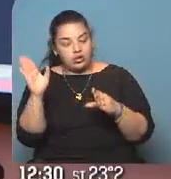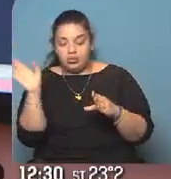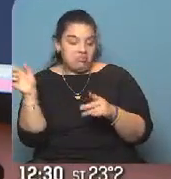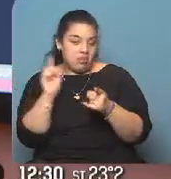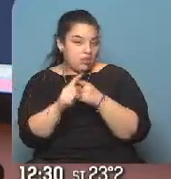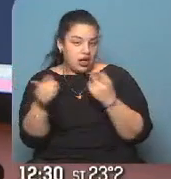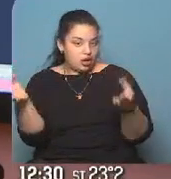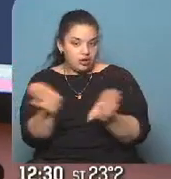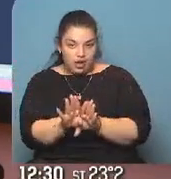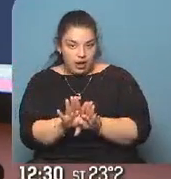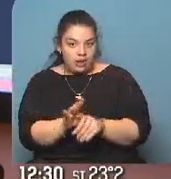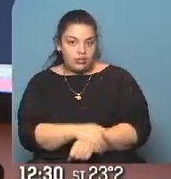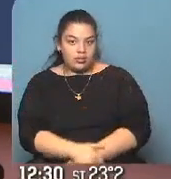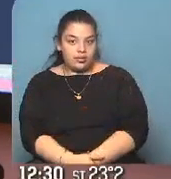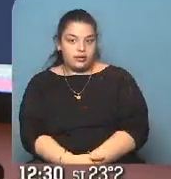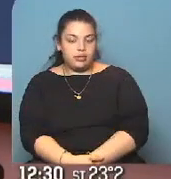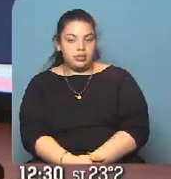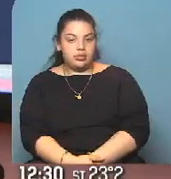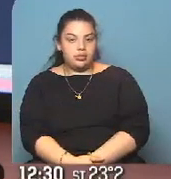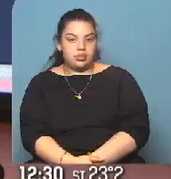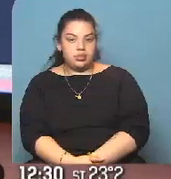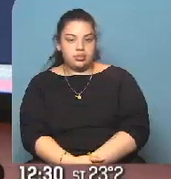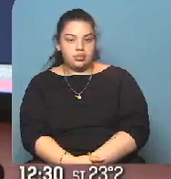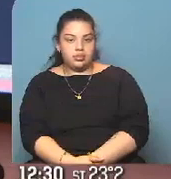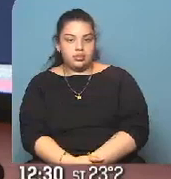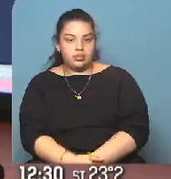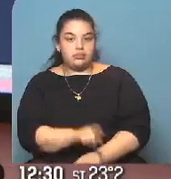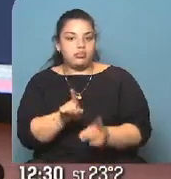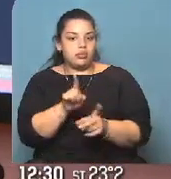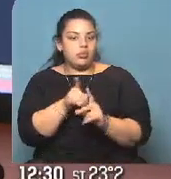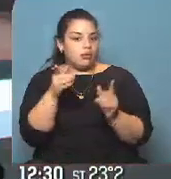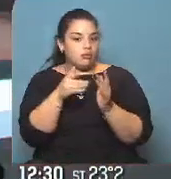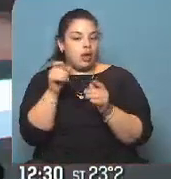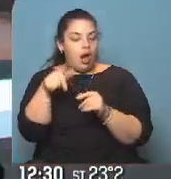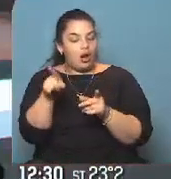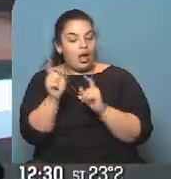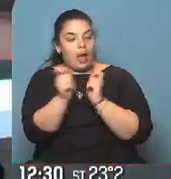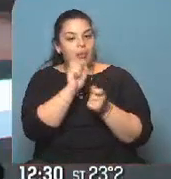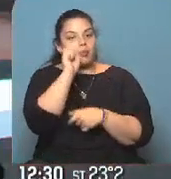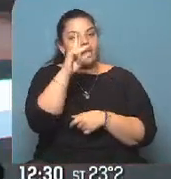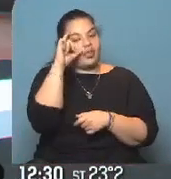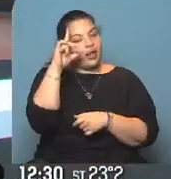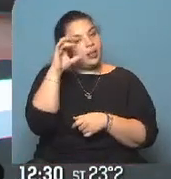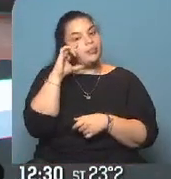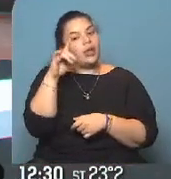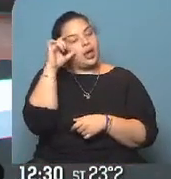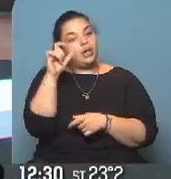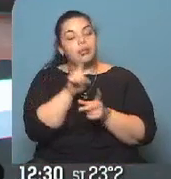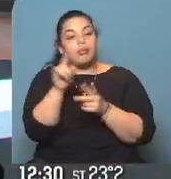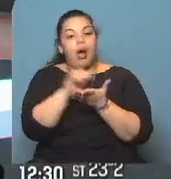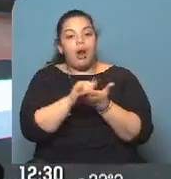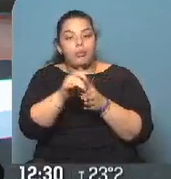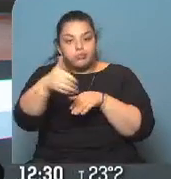diciembre a las 0 horas. Operará desde la terminal del Piane. Esta es la situación de los aeropuertos a partir de